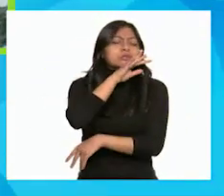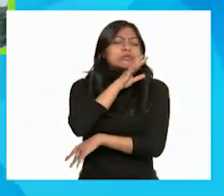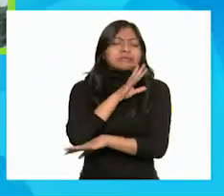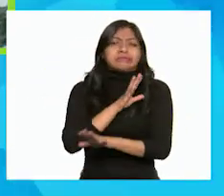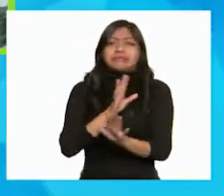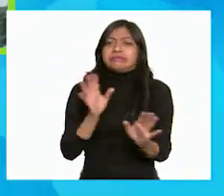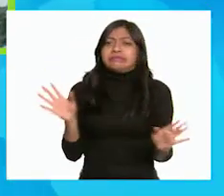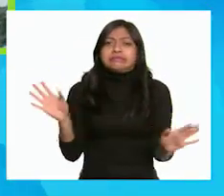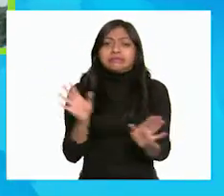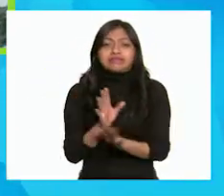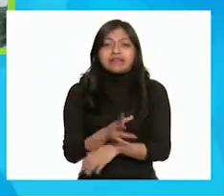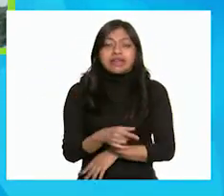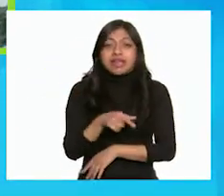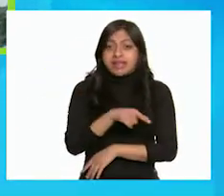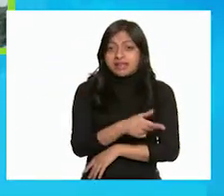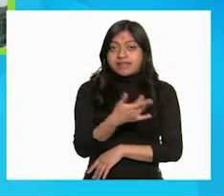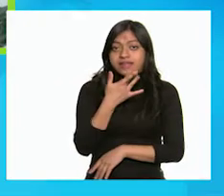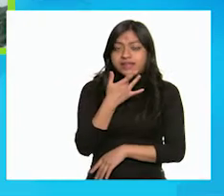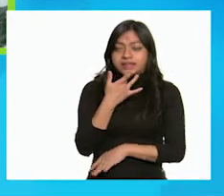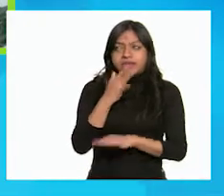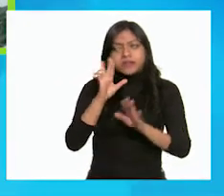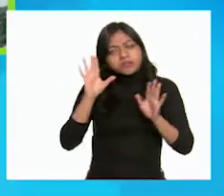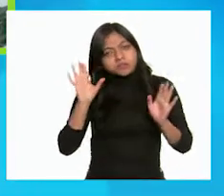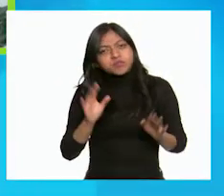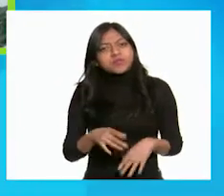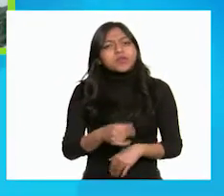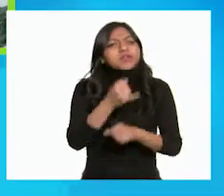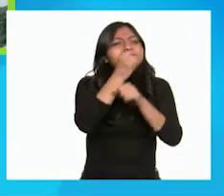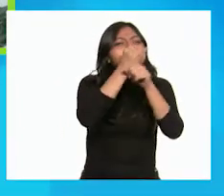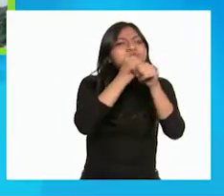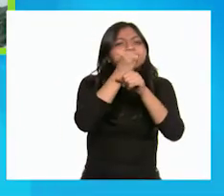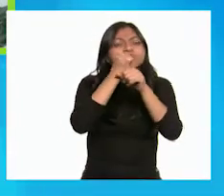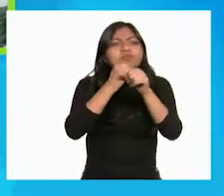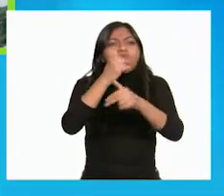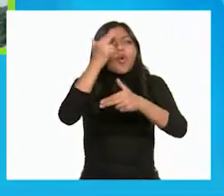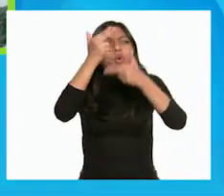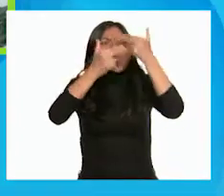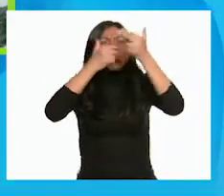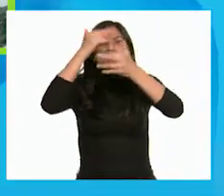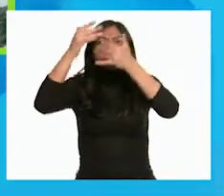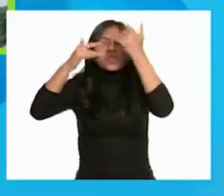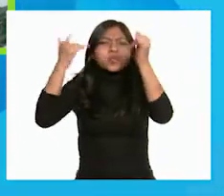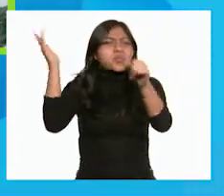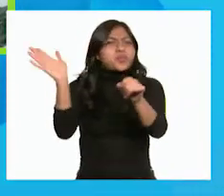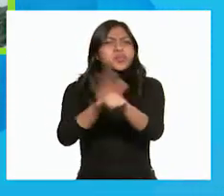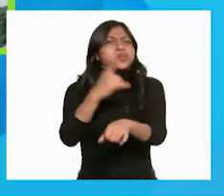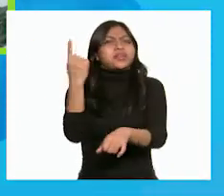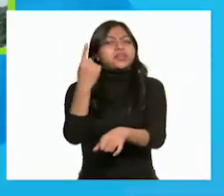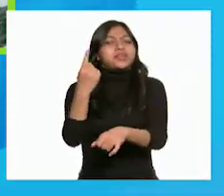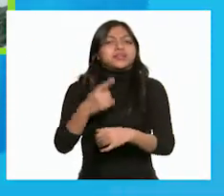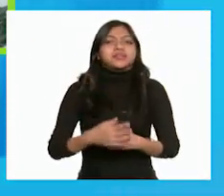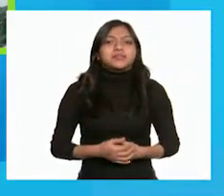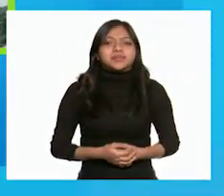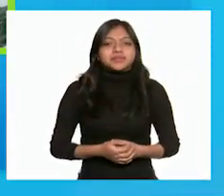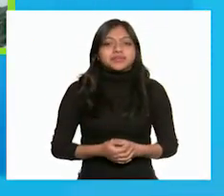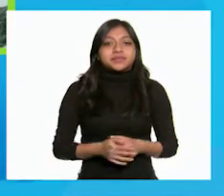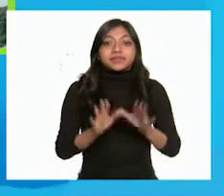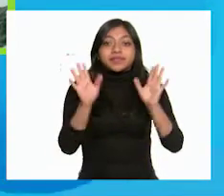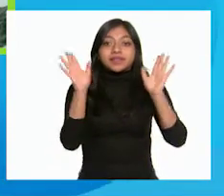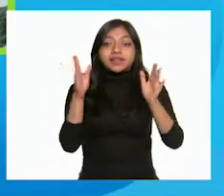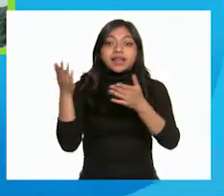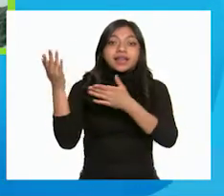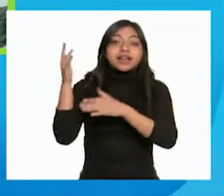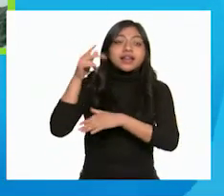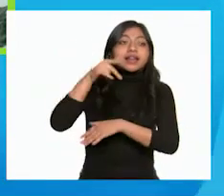Así que decidió ir a investigar qué era lo que estaba pasando. Y llegó